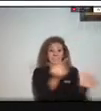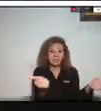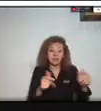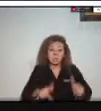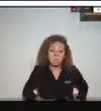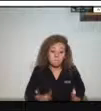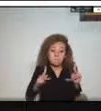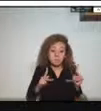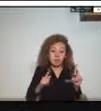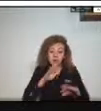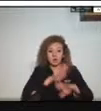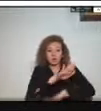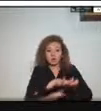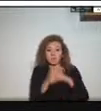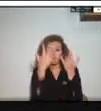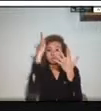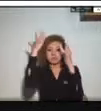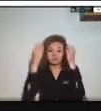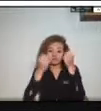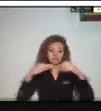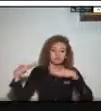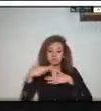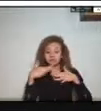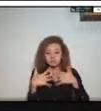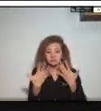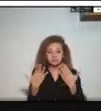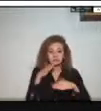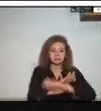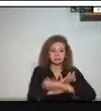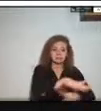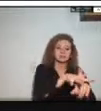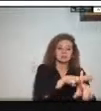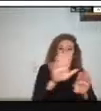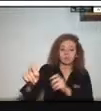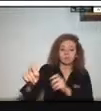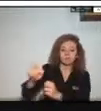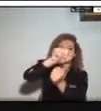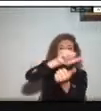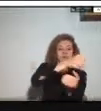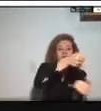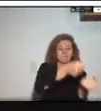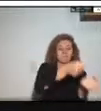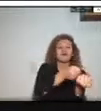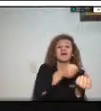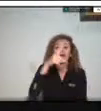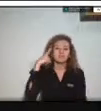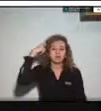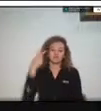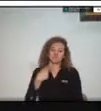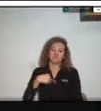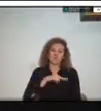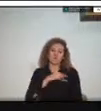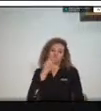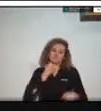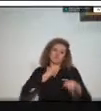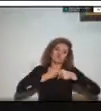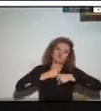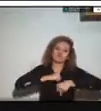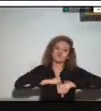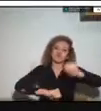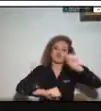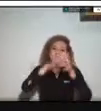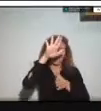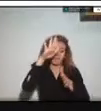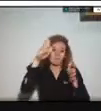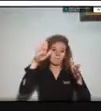regnifica entonces pues realmente esos son los retos que nosotros queremos eliminar de una vez por